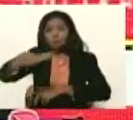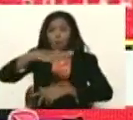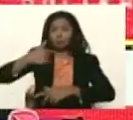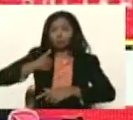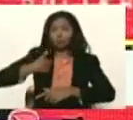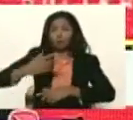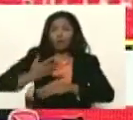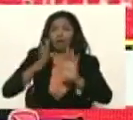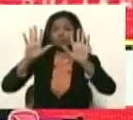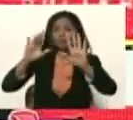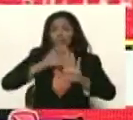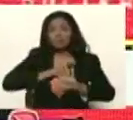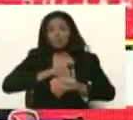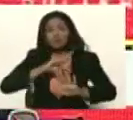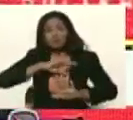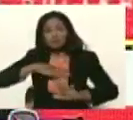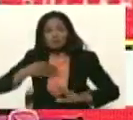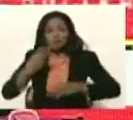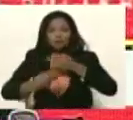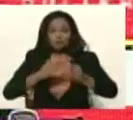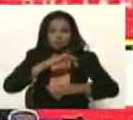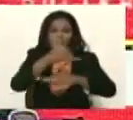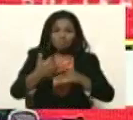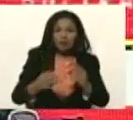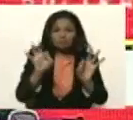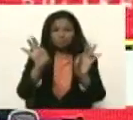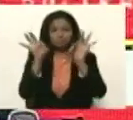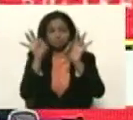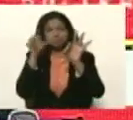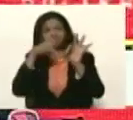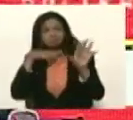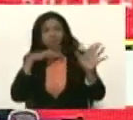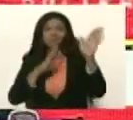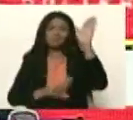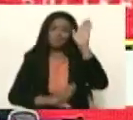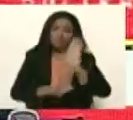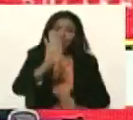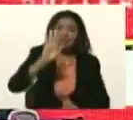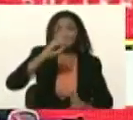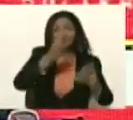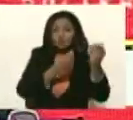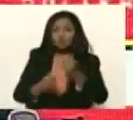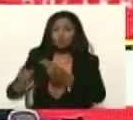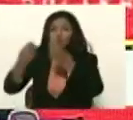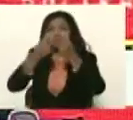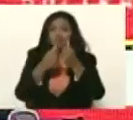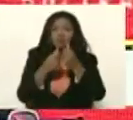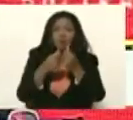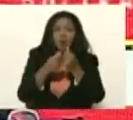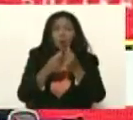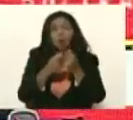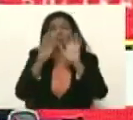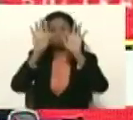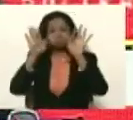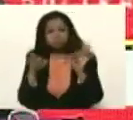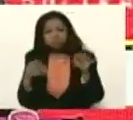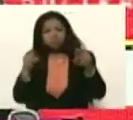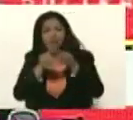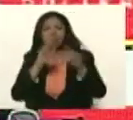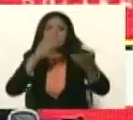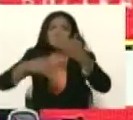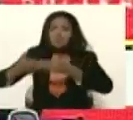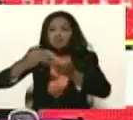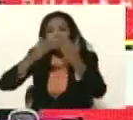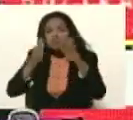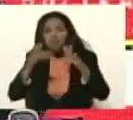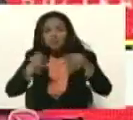el 10 de enero quiero lanzar un plan especial de desarrollo económico, físico, de servicios